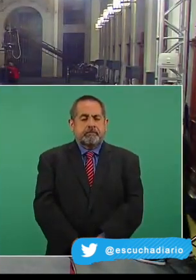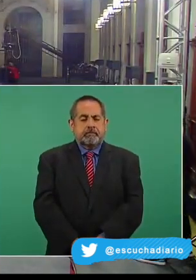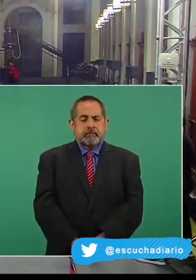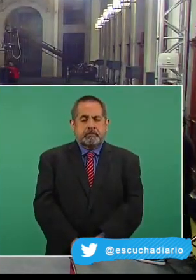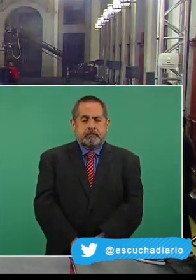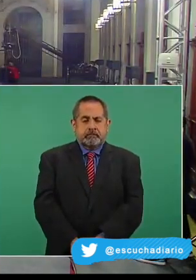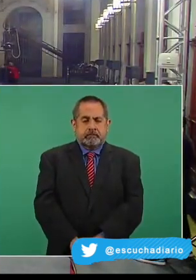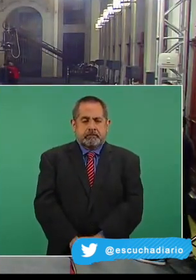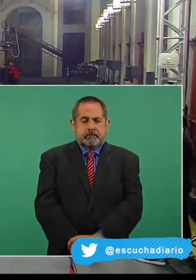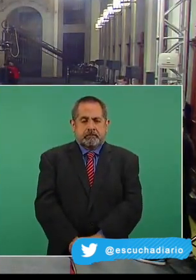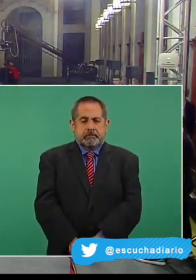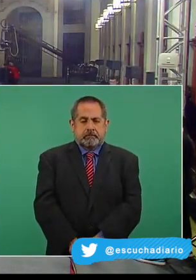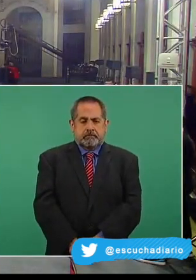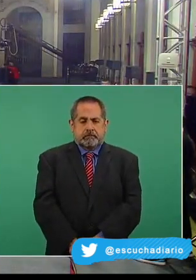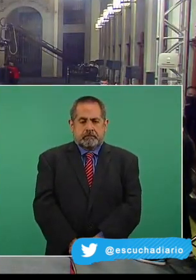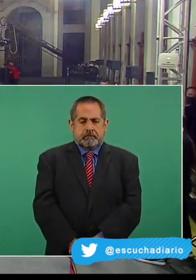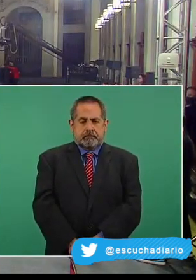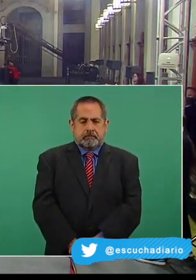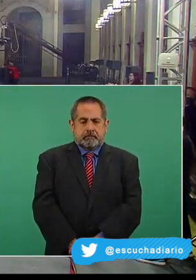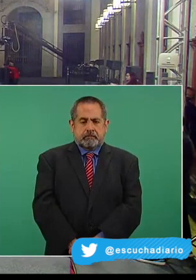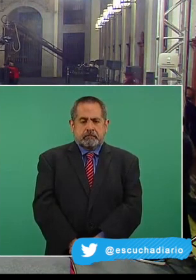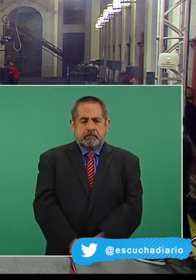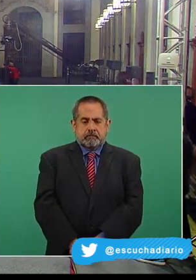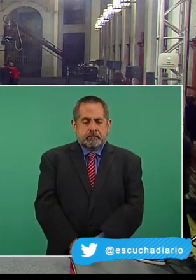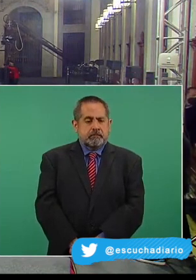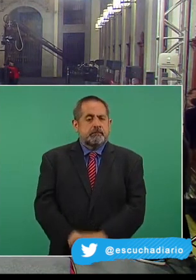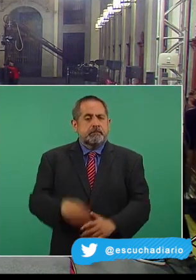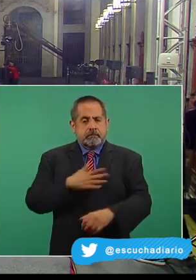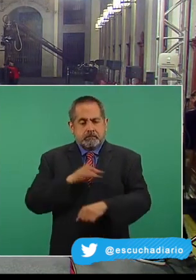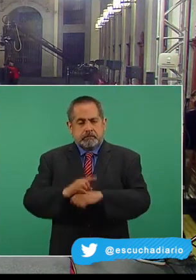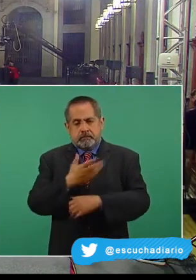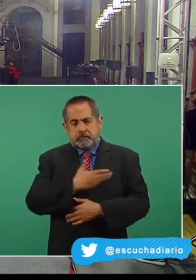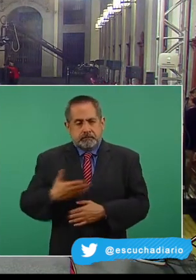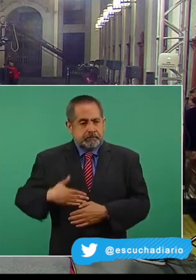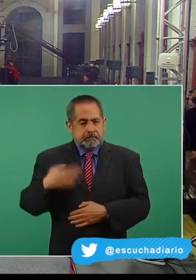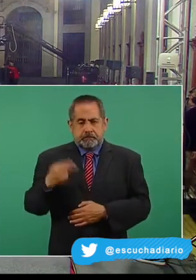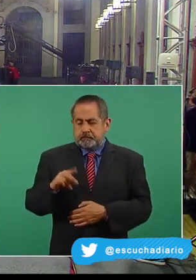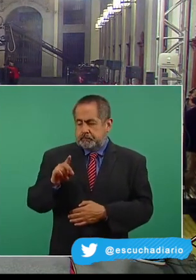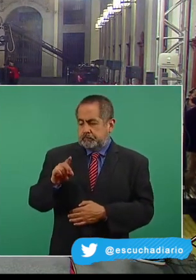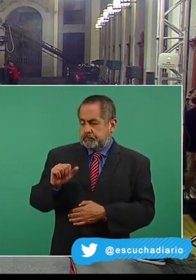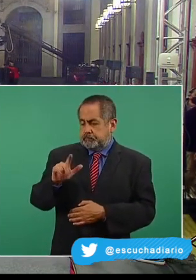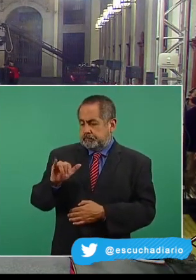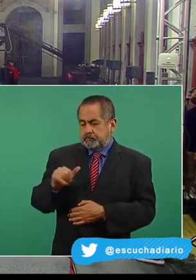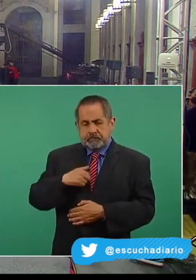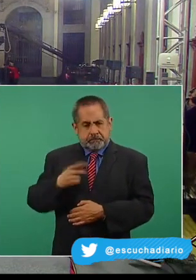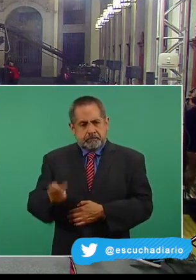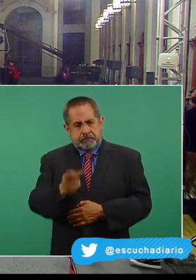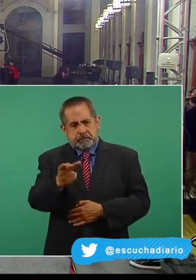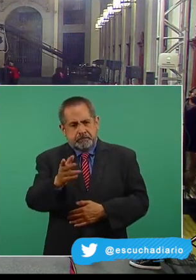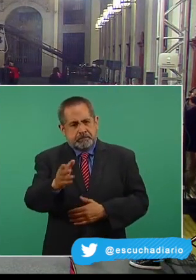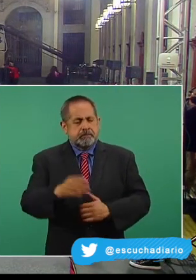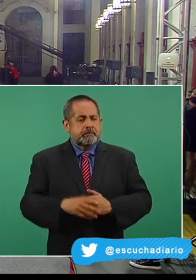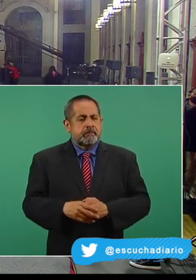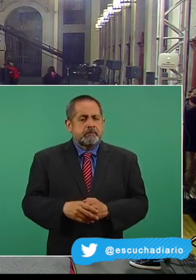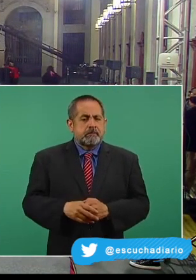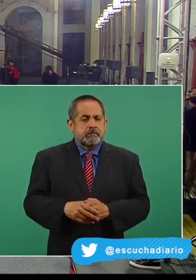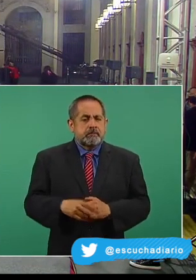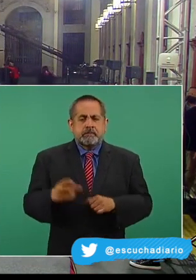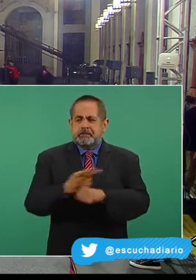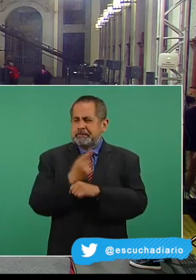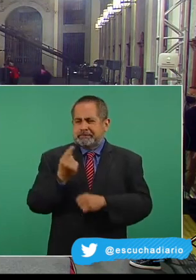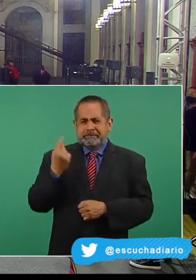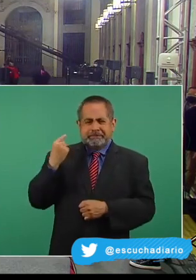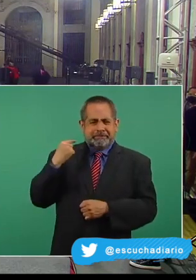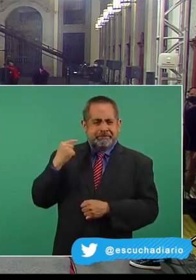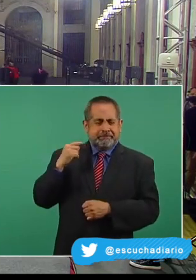manejó muy bien el presidente canalizando a la persona con una de sus asistentes. Sin embargo, demuestra la vulnerabilidad del presidente, sobre